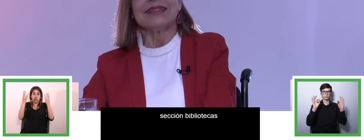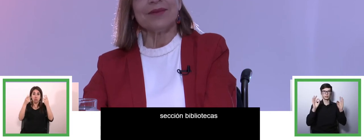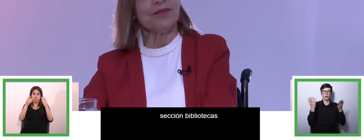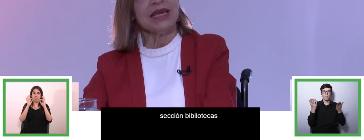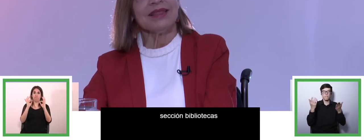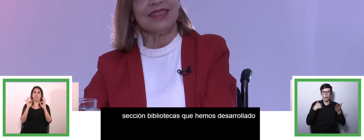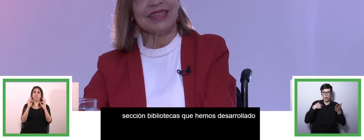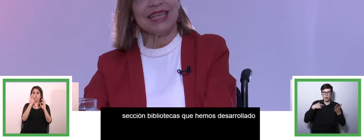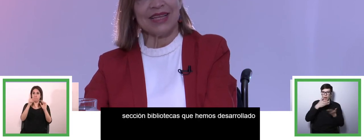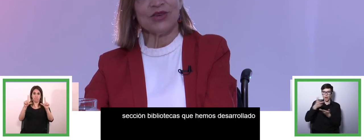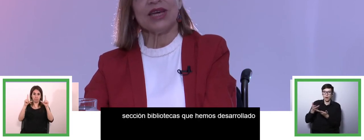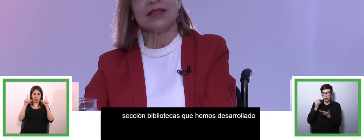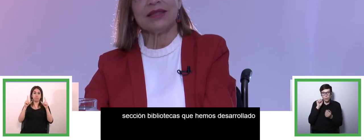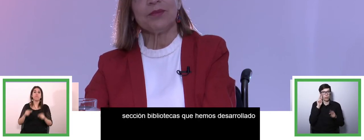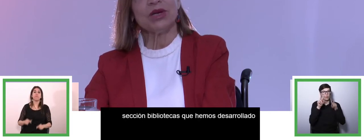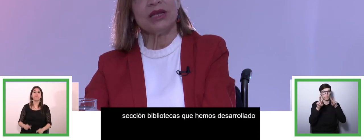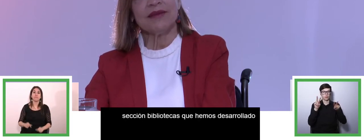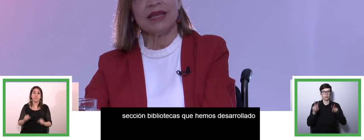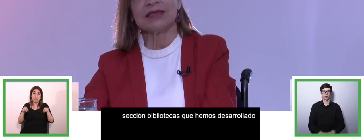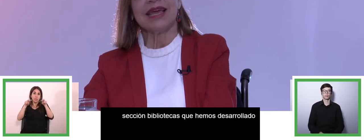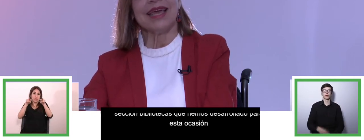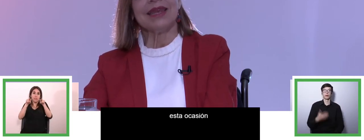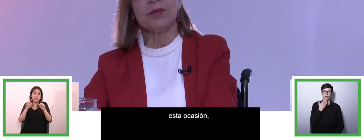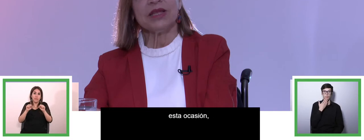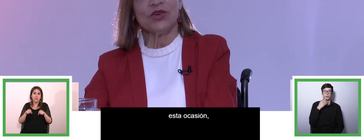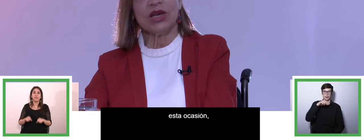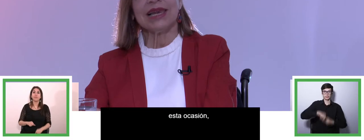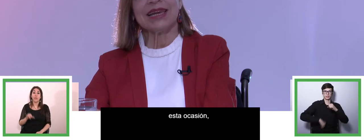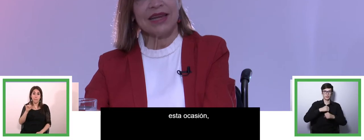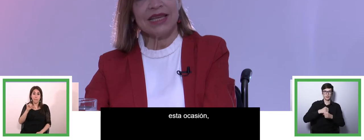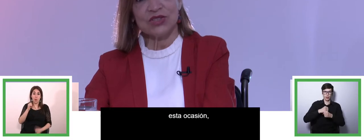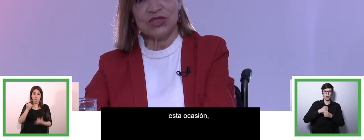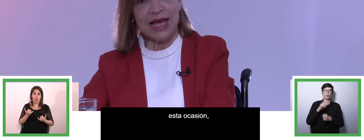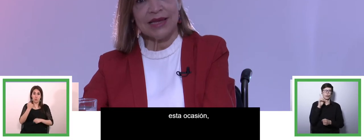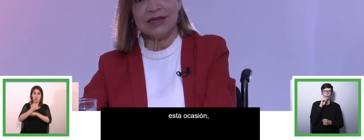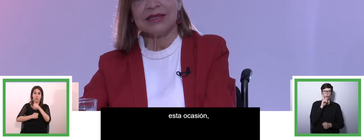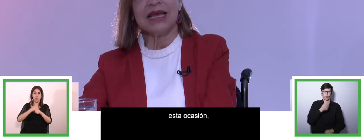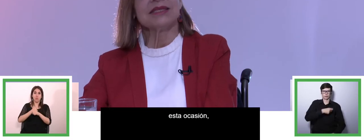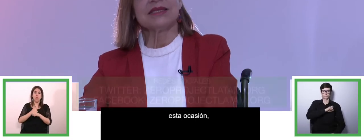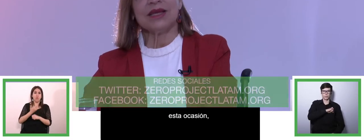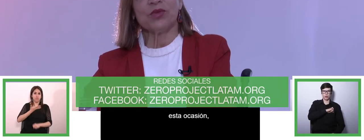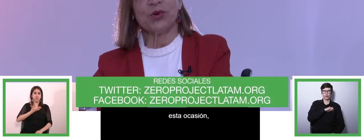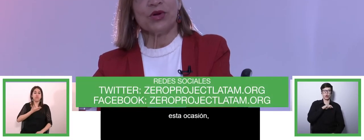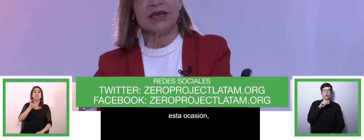También desde este año están disponibles en español las redes sociales